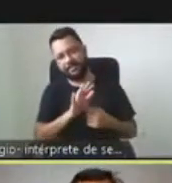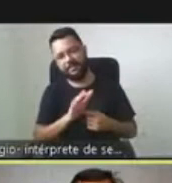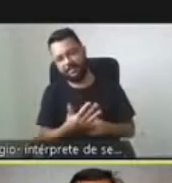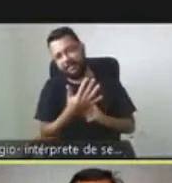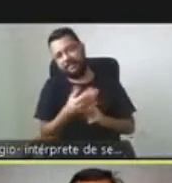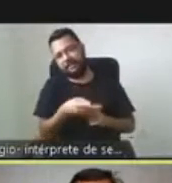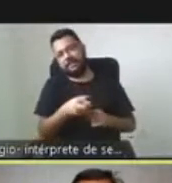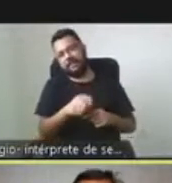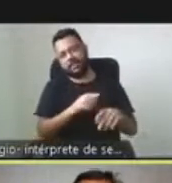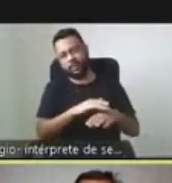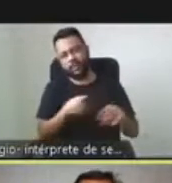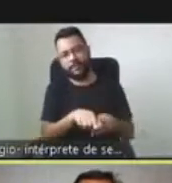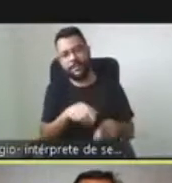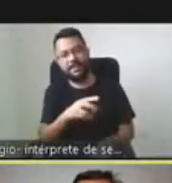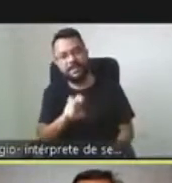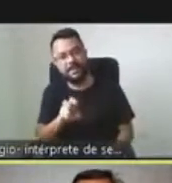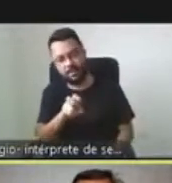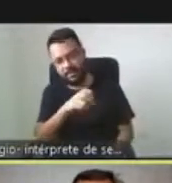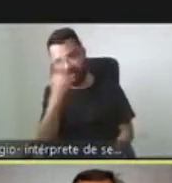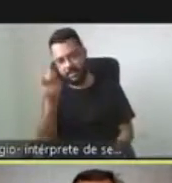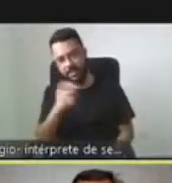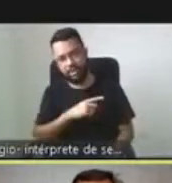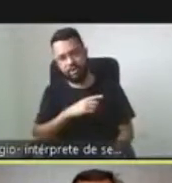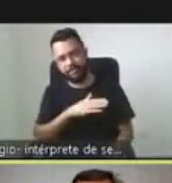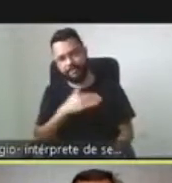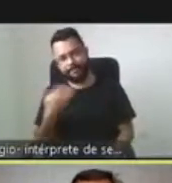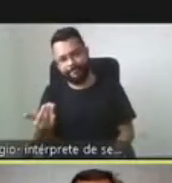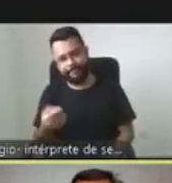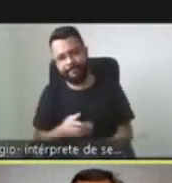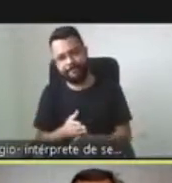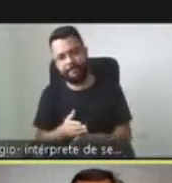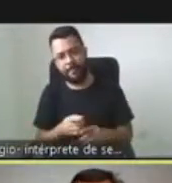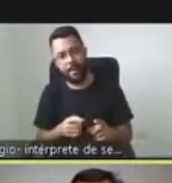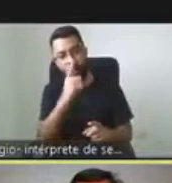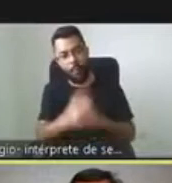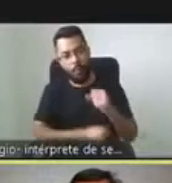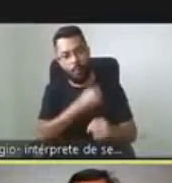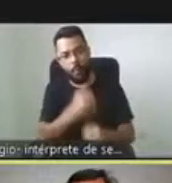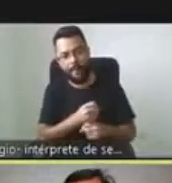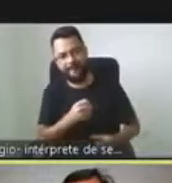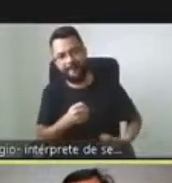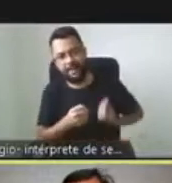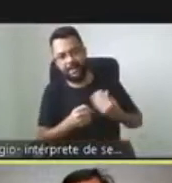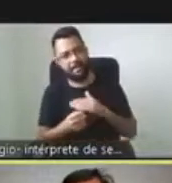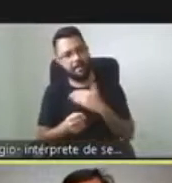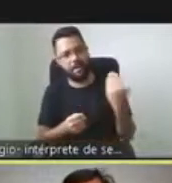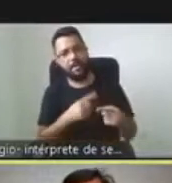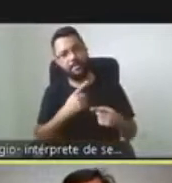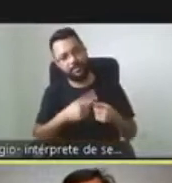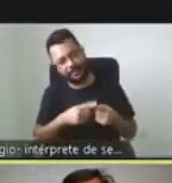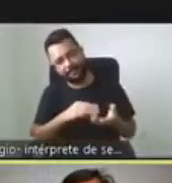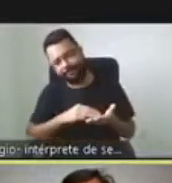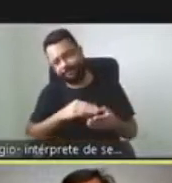a enfermedades raras. En los hallazgos preliminares del estudio en serio LATAM, que está llevando a cabo la Alianza